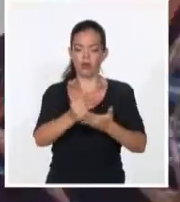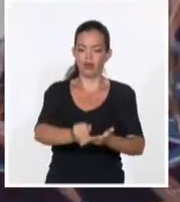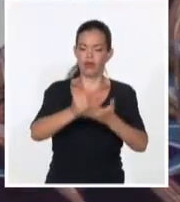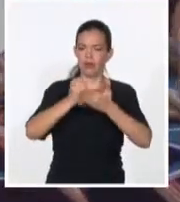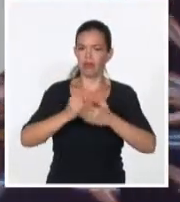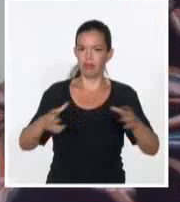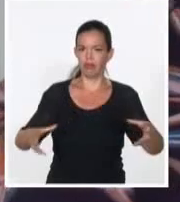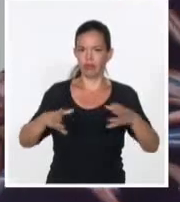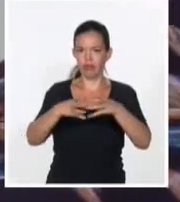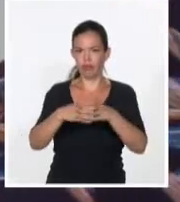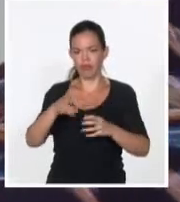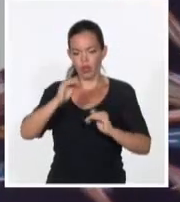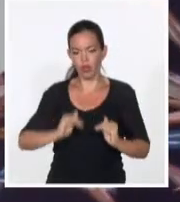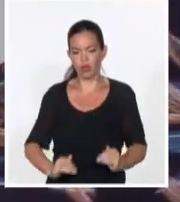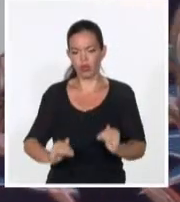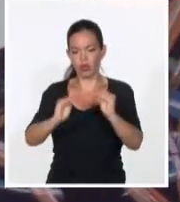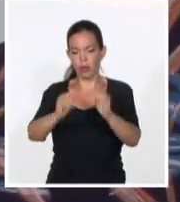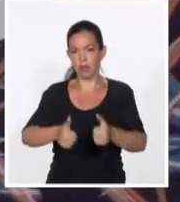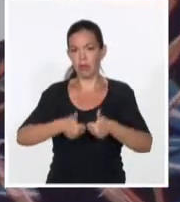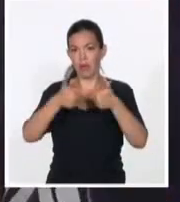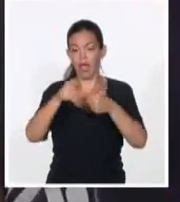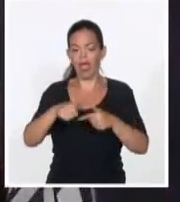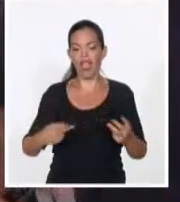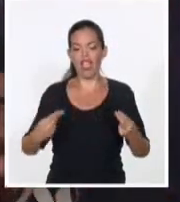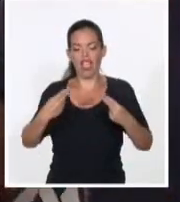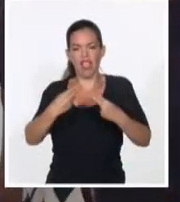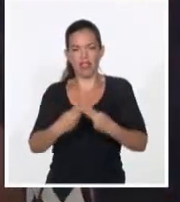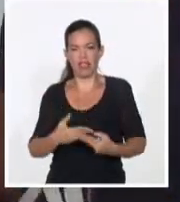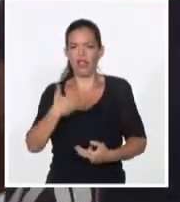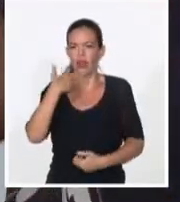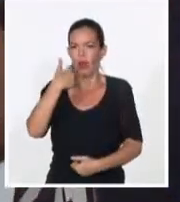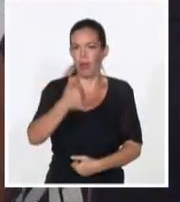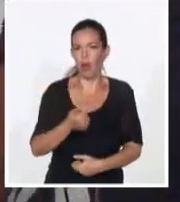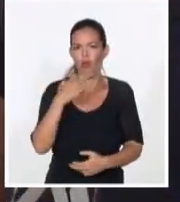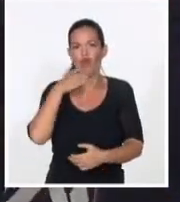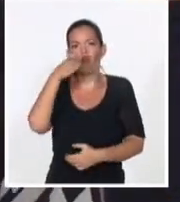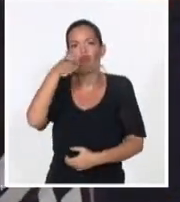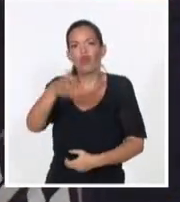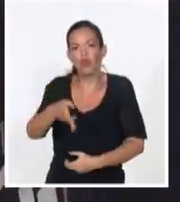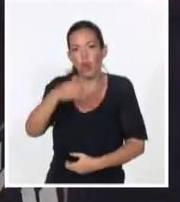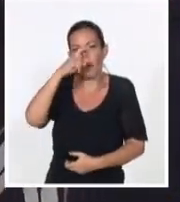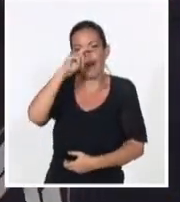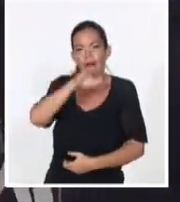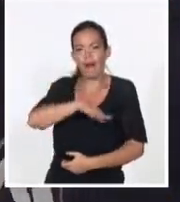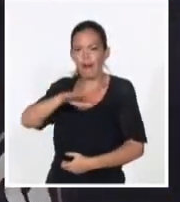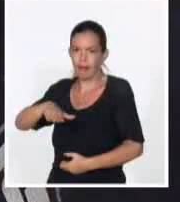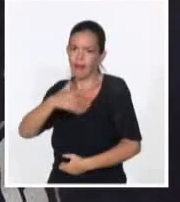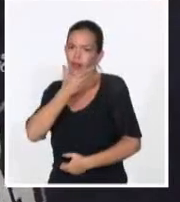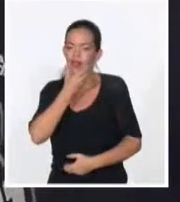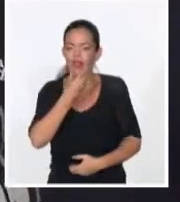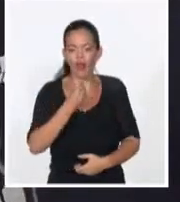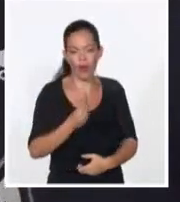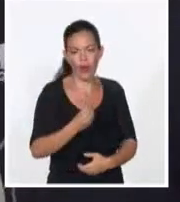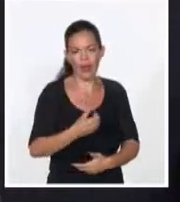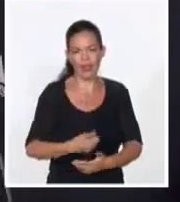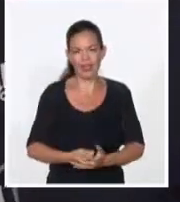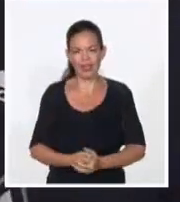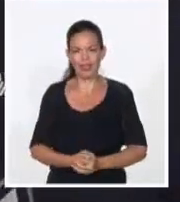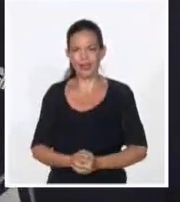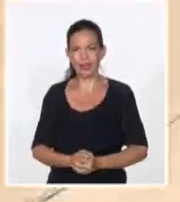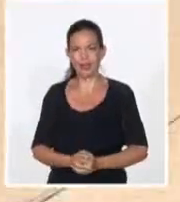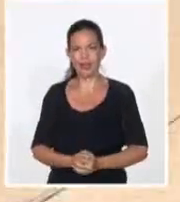-juvenil para el desarrollo, el evento pretende la construcción de un mejor futuro para aquellas generaciones que devienen la esperanza de todo por venir.